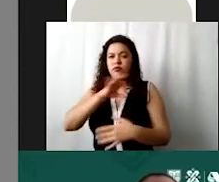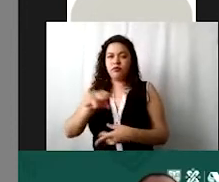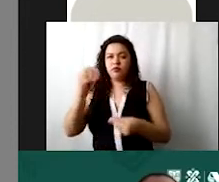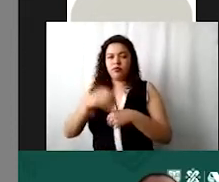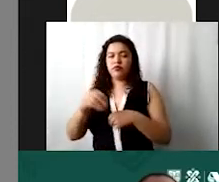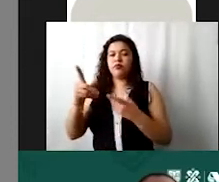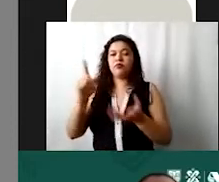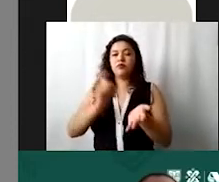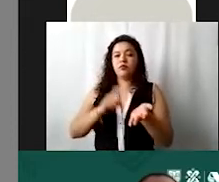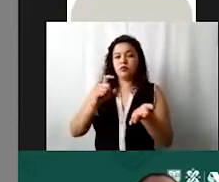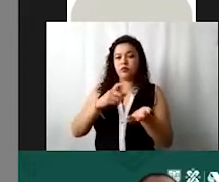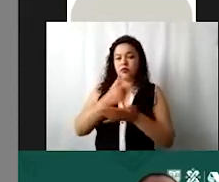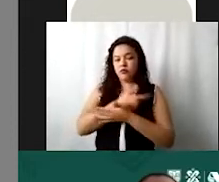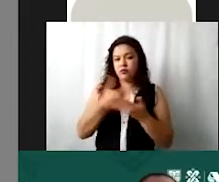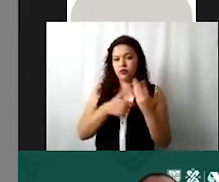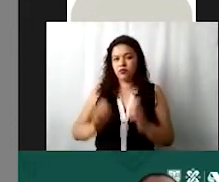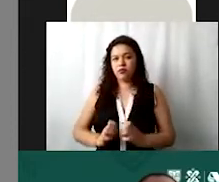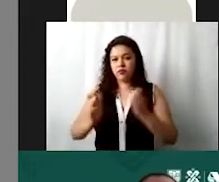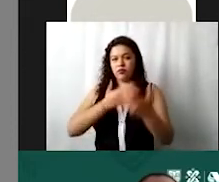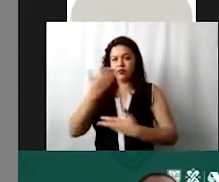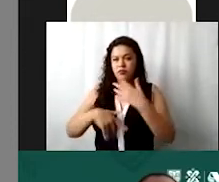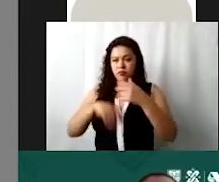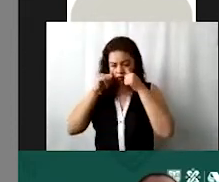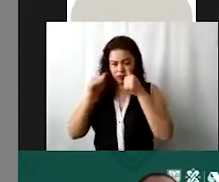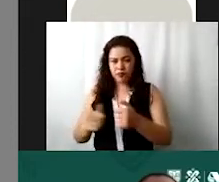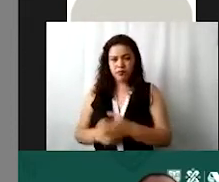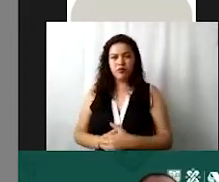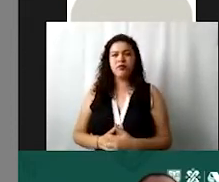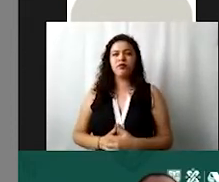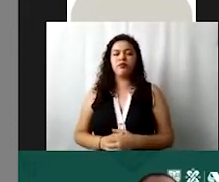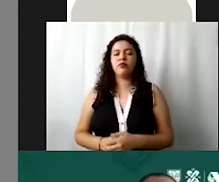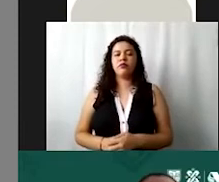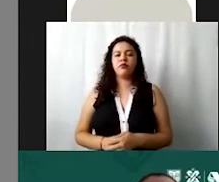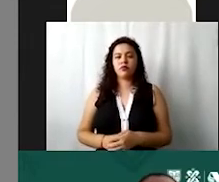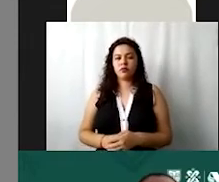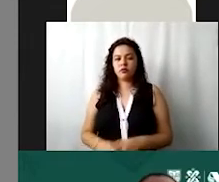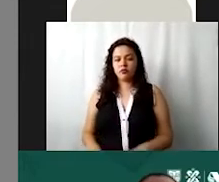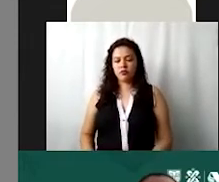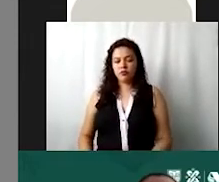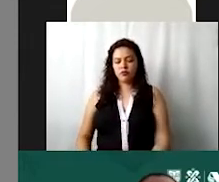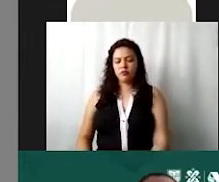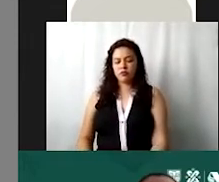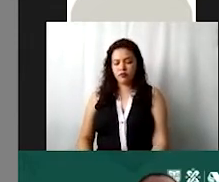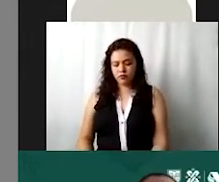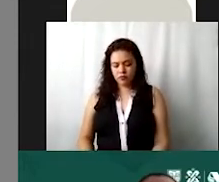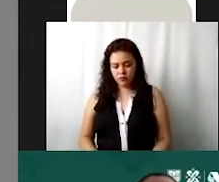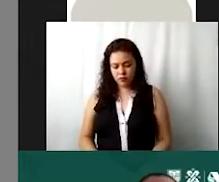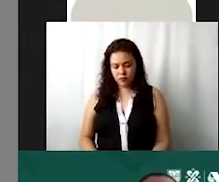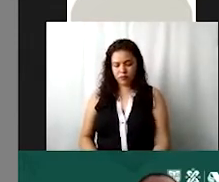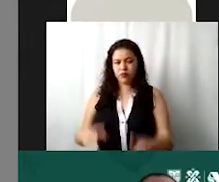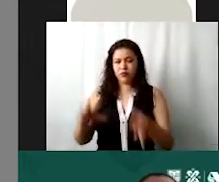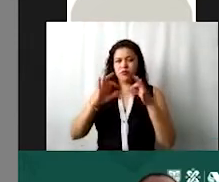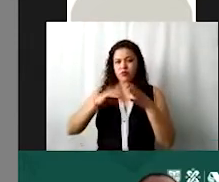seleccionamos aquí la cuenta de edificios, servicio asistencial. Y aquí, en descripción de la inversión,